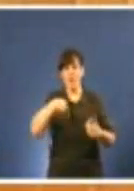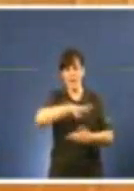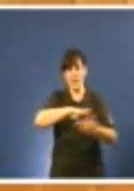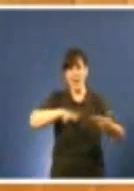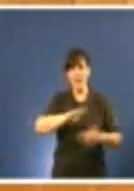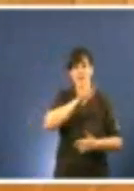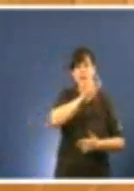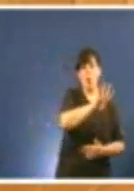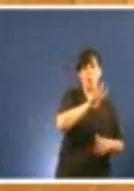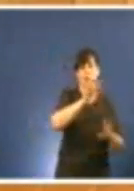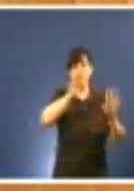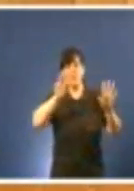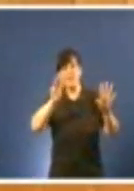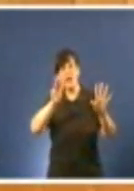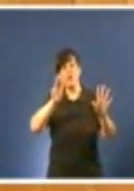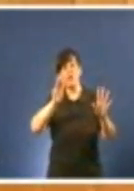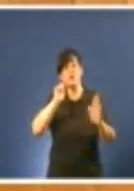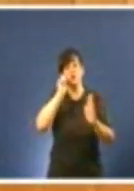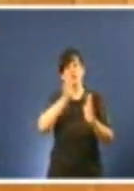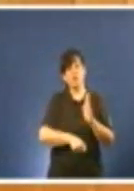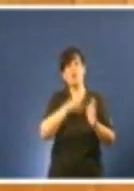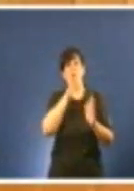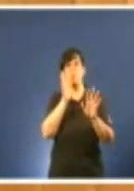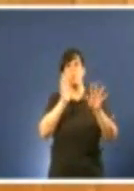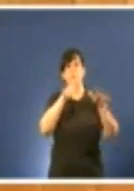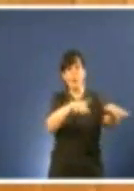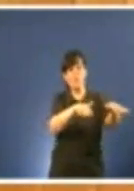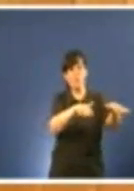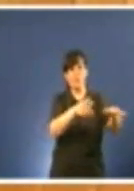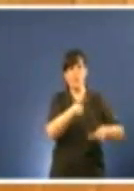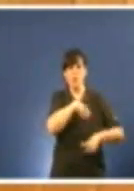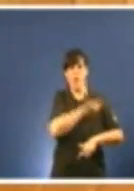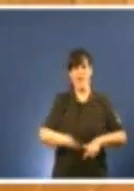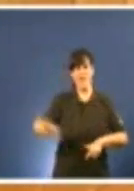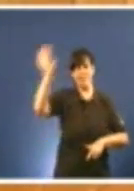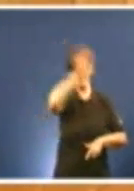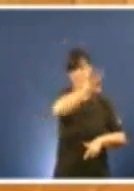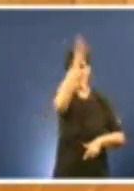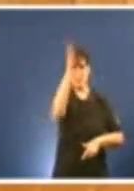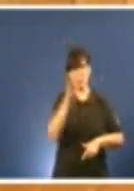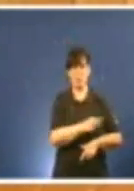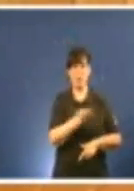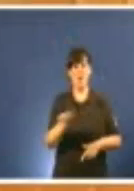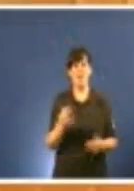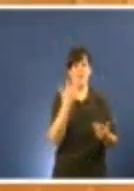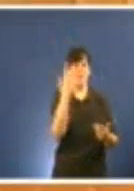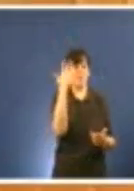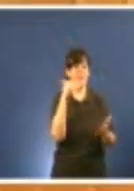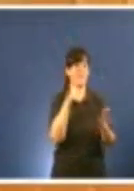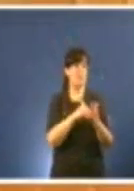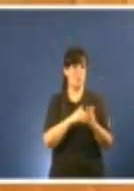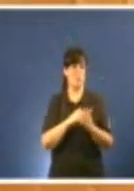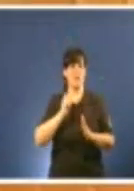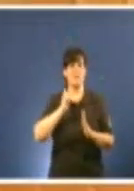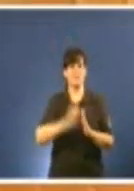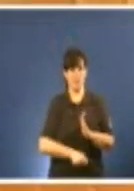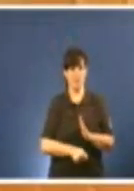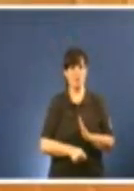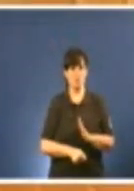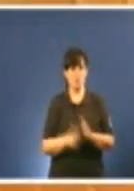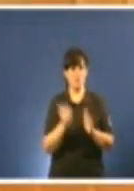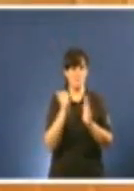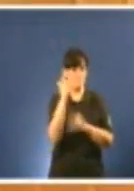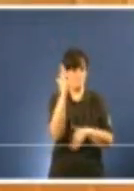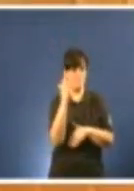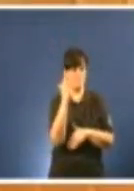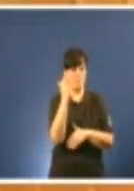manifestacións. No Conxunto do Estado foron 542. No Conxunto do Estado cada sanción tuvo de media un custe